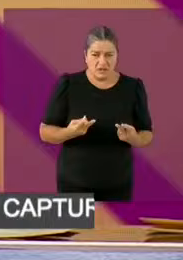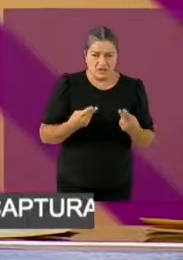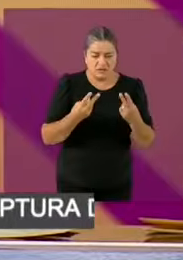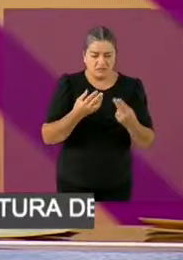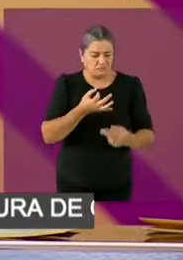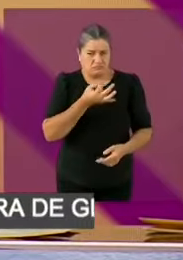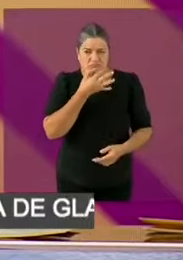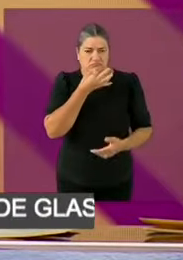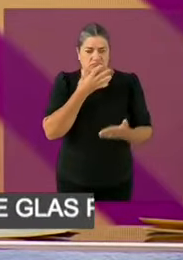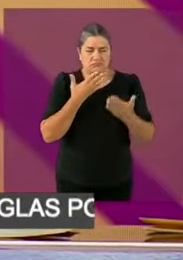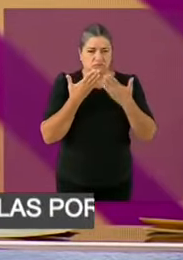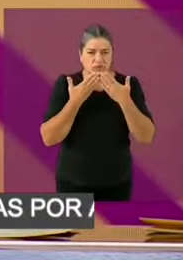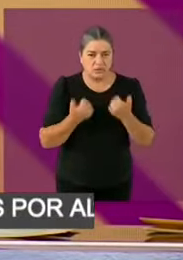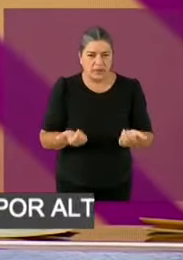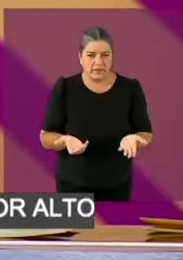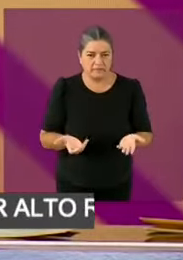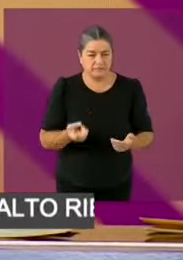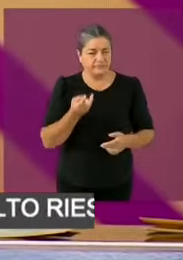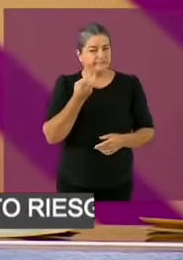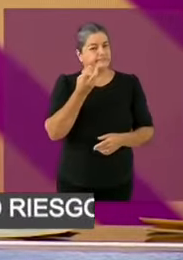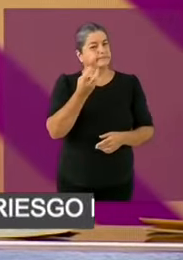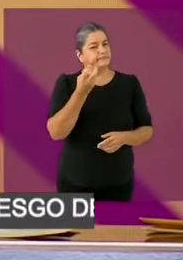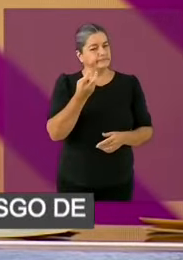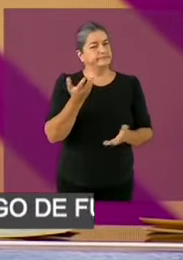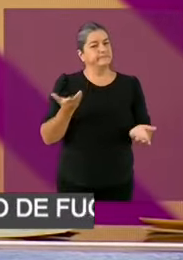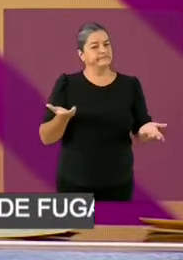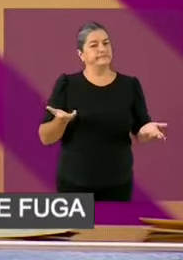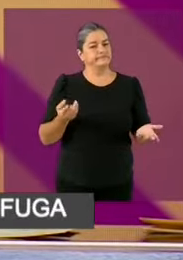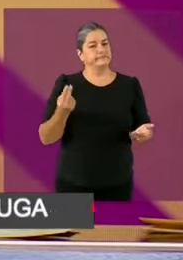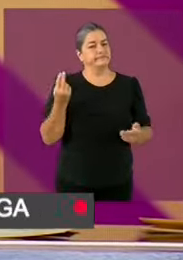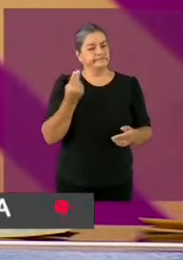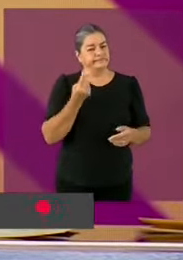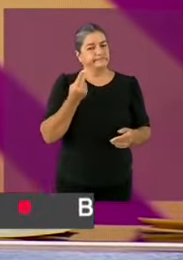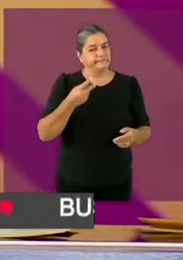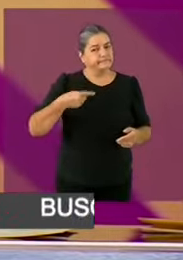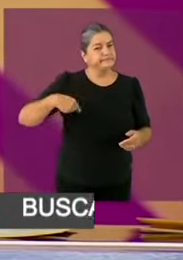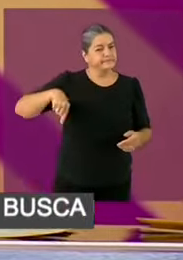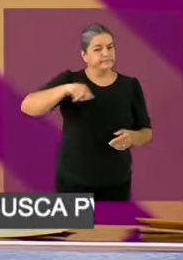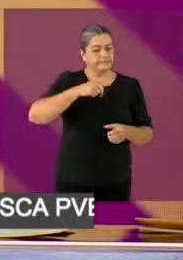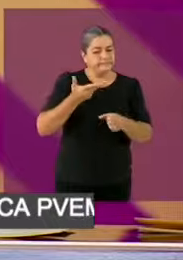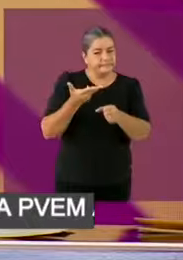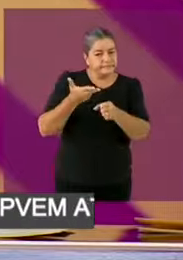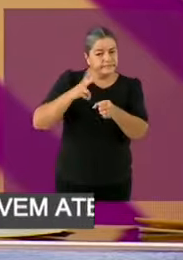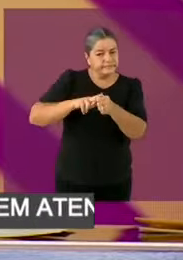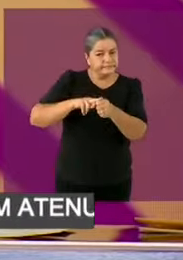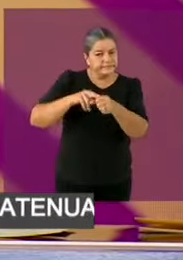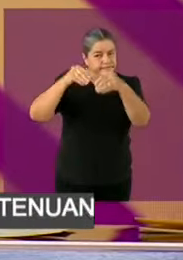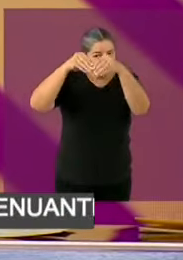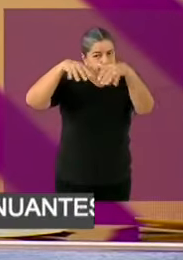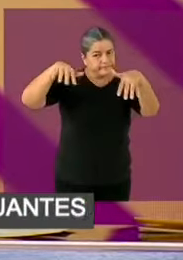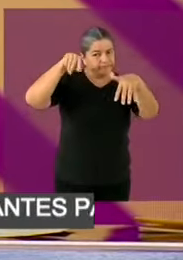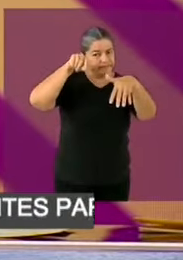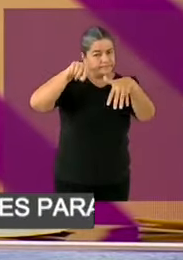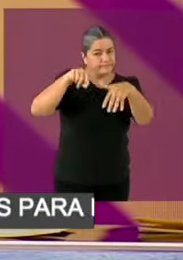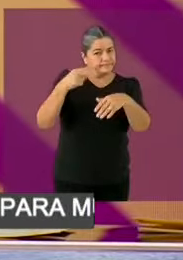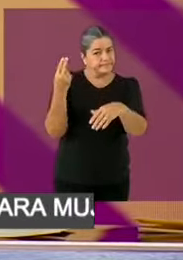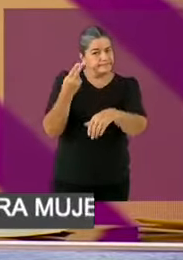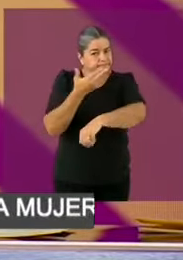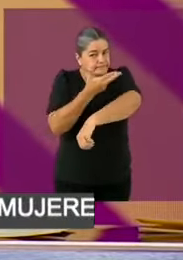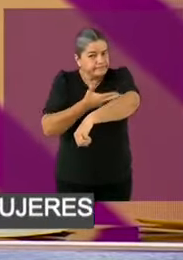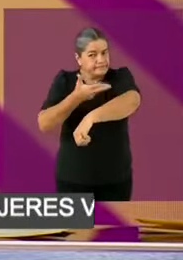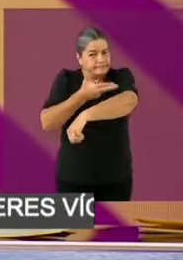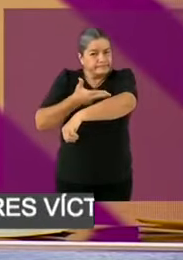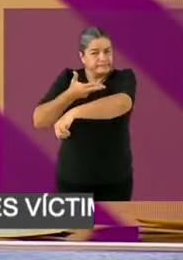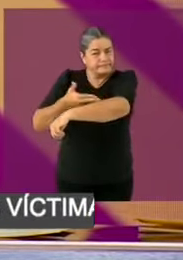rehacer todo el sistema de salud, todo el sistema de abasto de medicamentos, la gente podrá ir con esa tarjeta, con una receta electrónica a